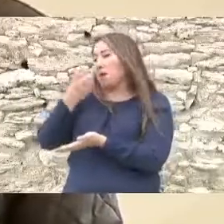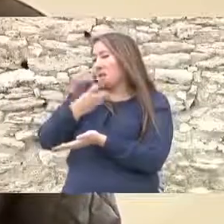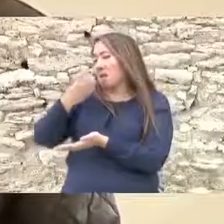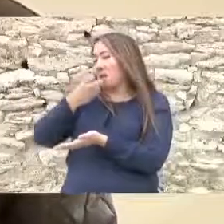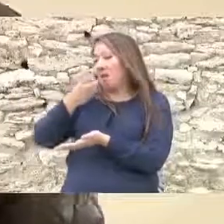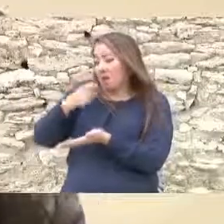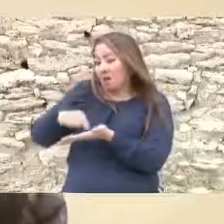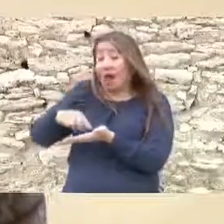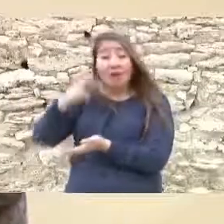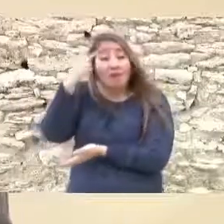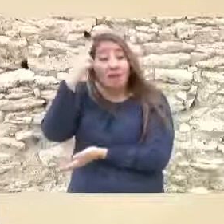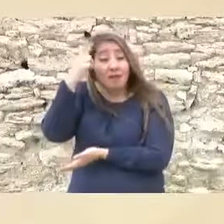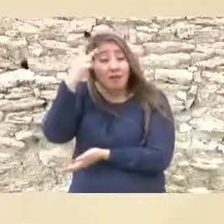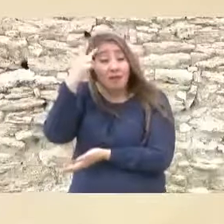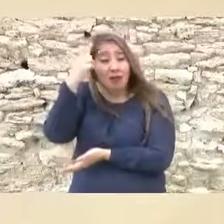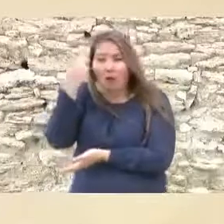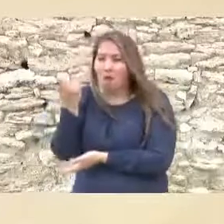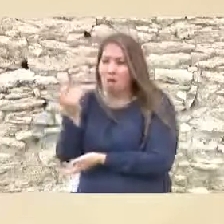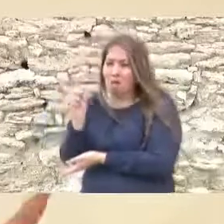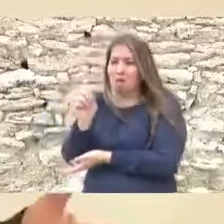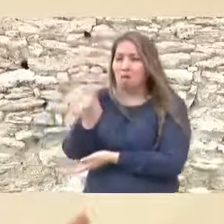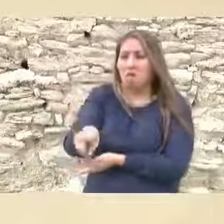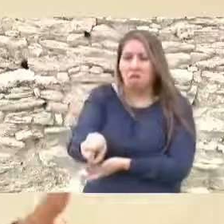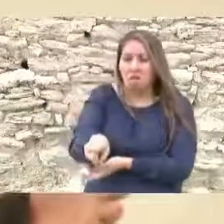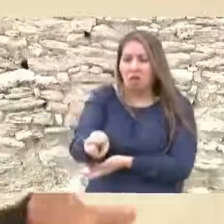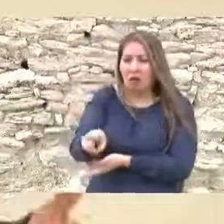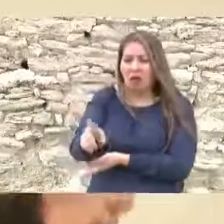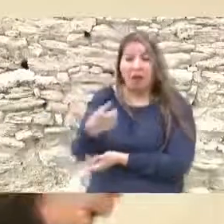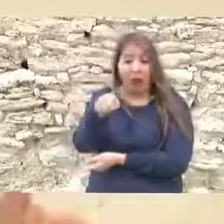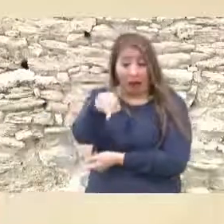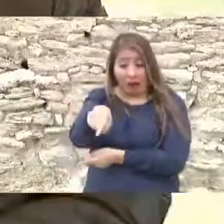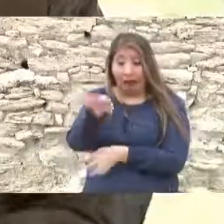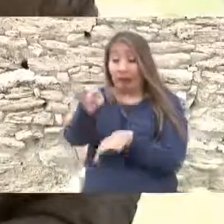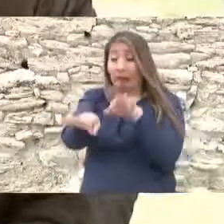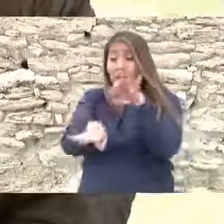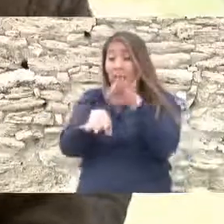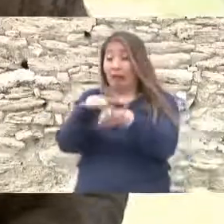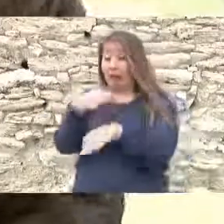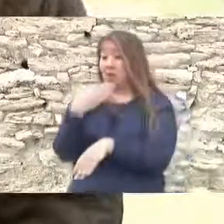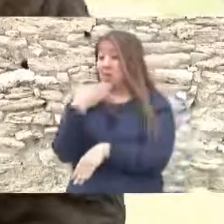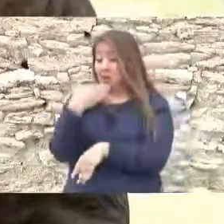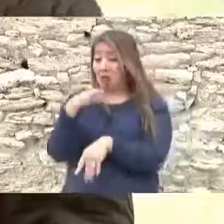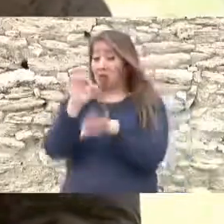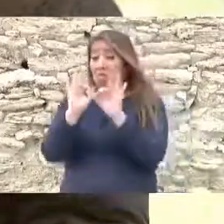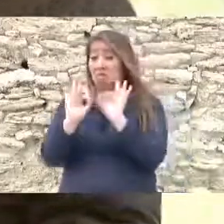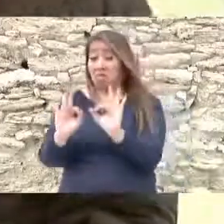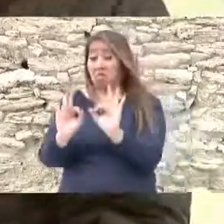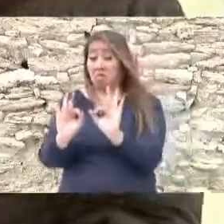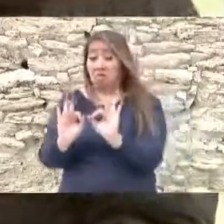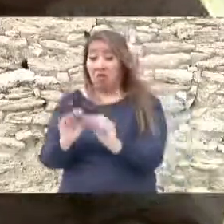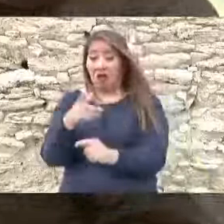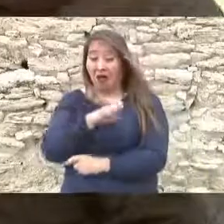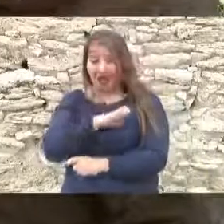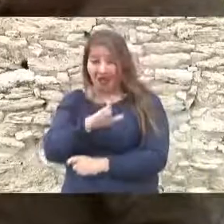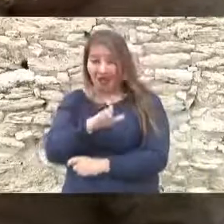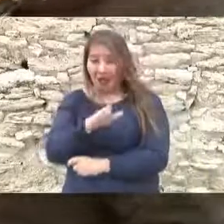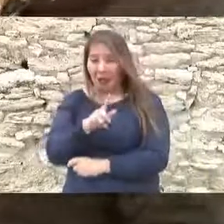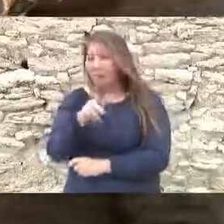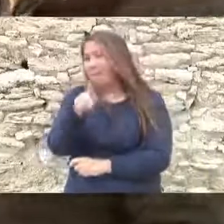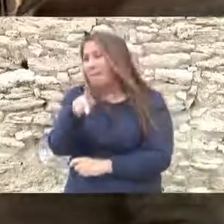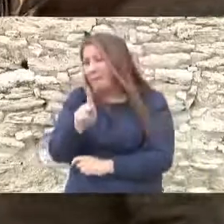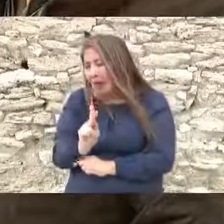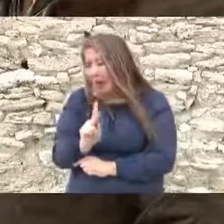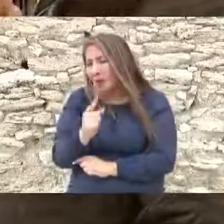Porfirio Díaz ordena que se le dé un trato especial sólo hay un liberal